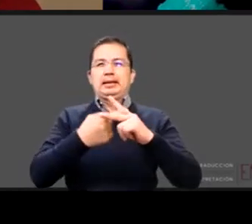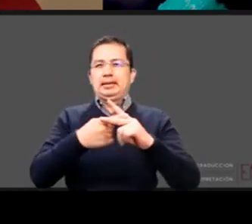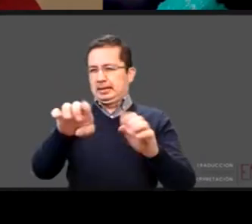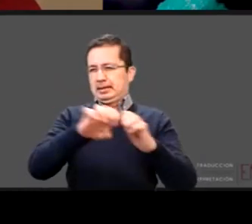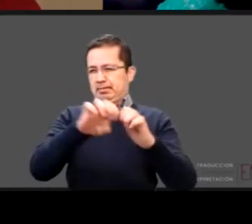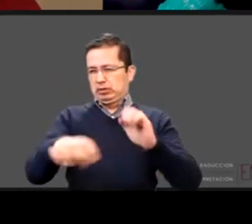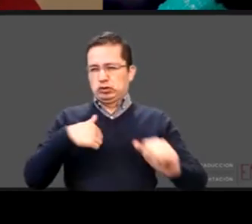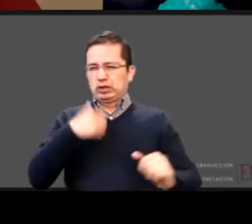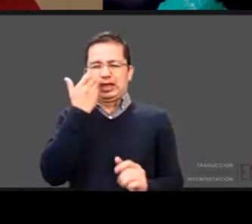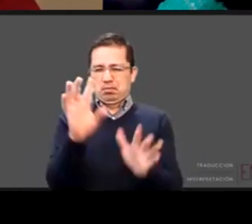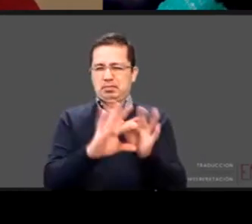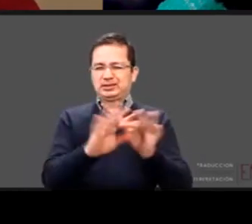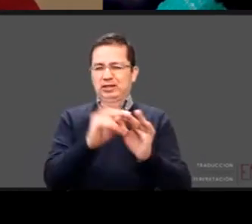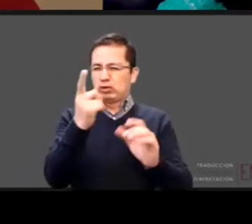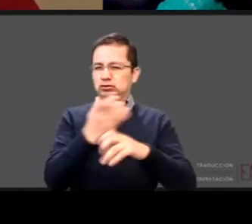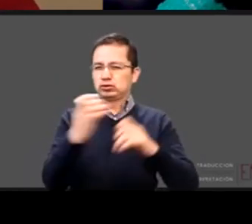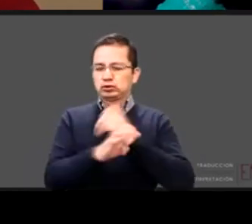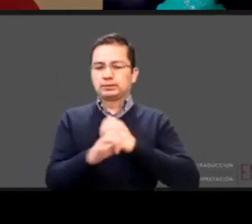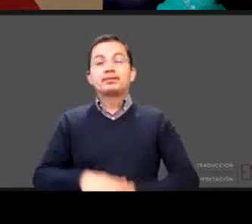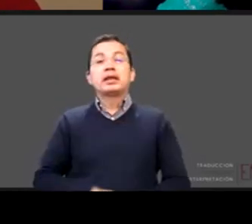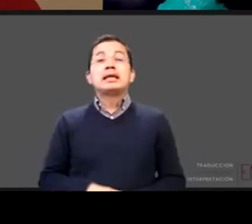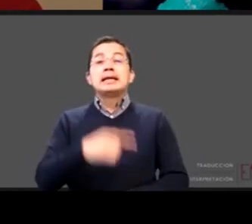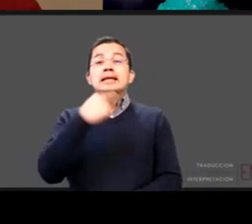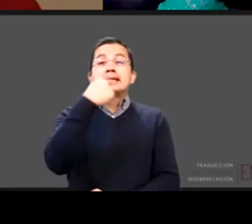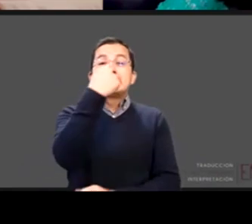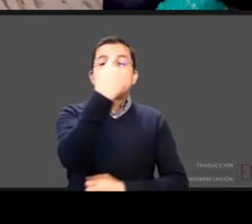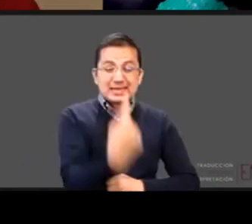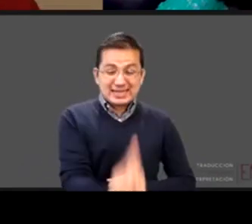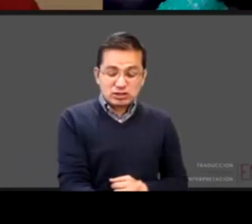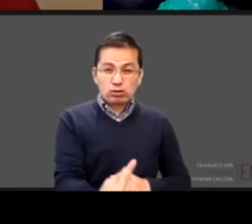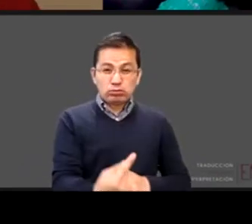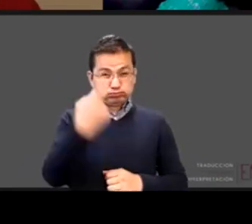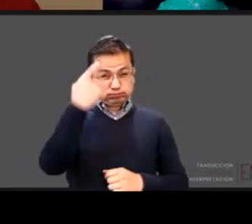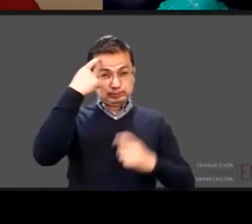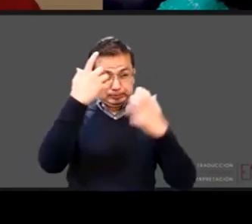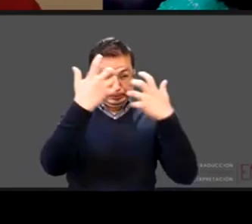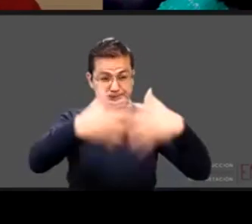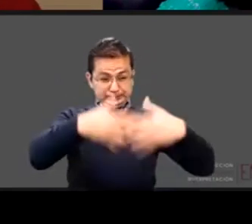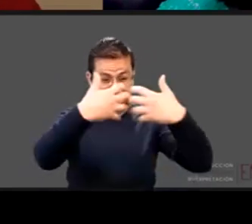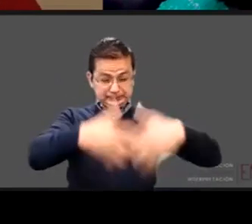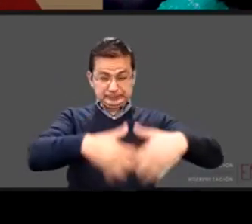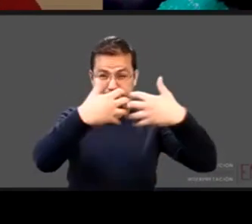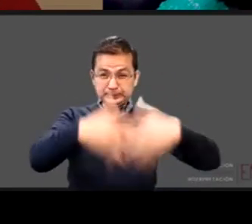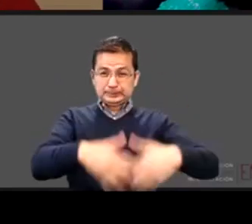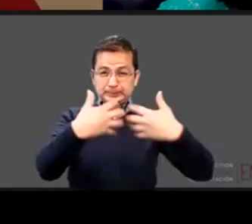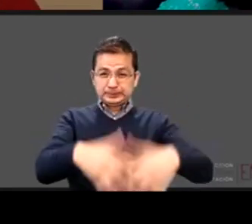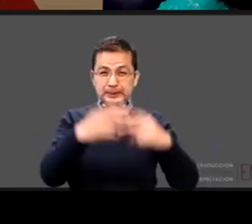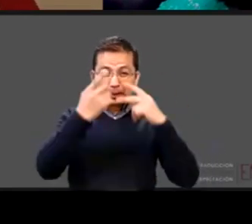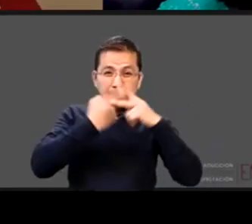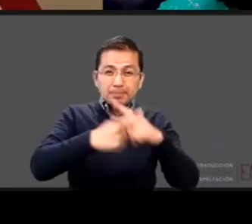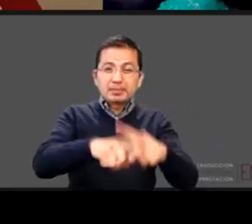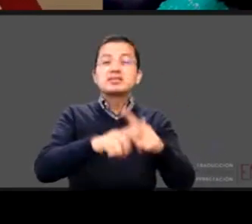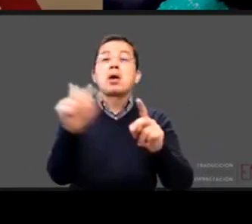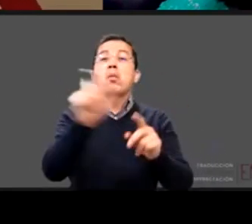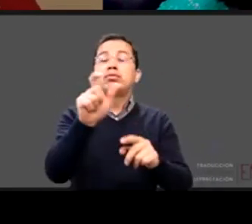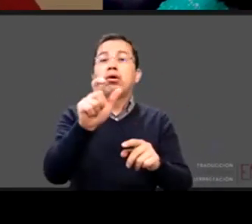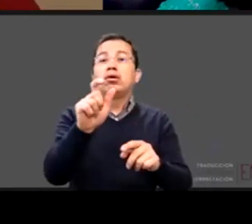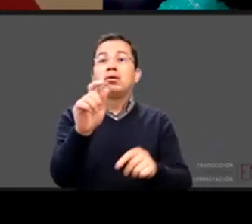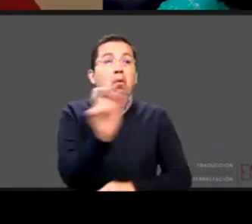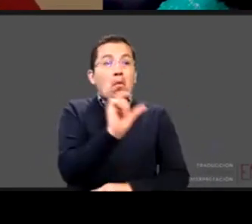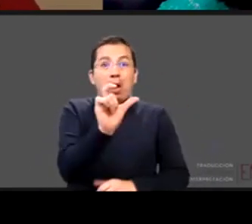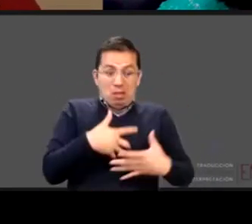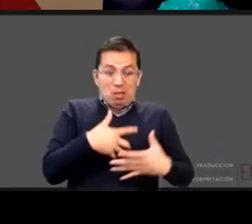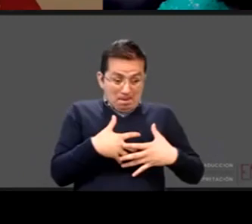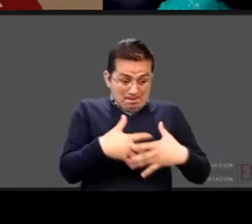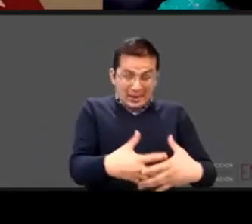desde las primeras semanas después de la concepción y algo que tenemos que ir viendo es el niño oye y el niño